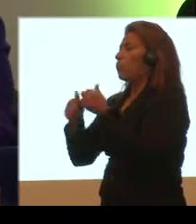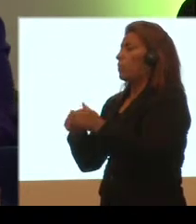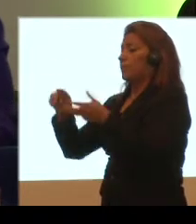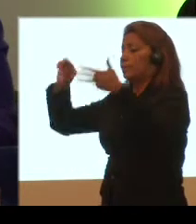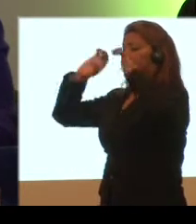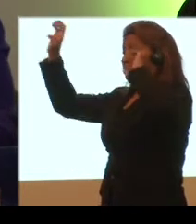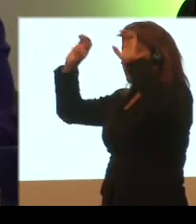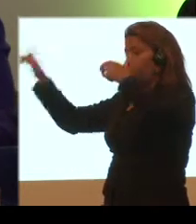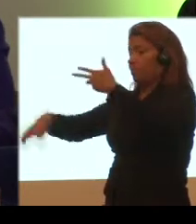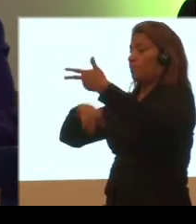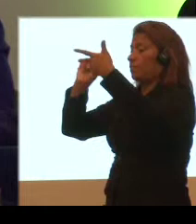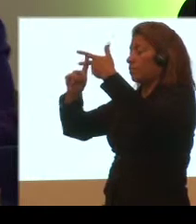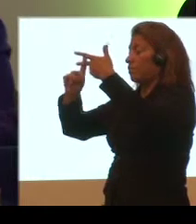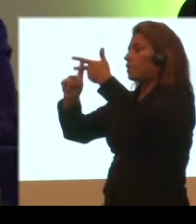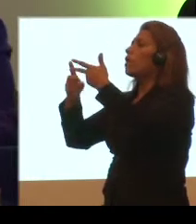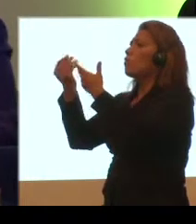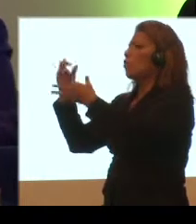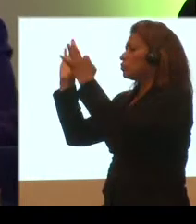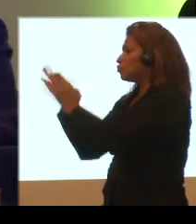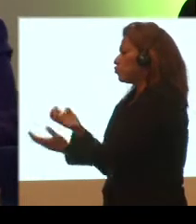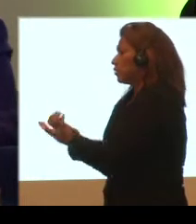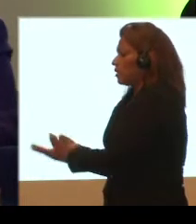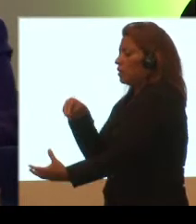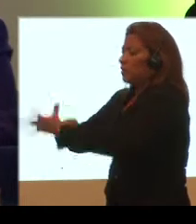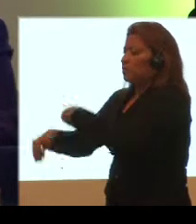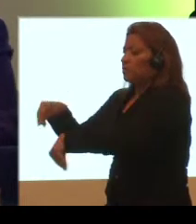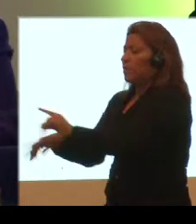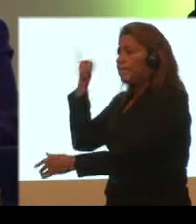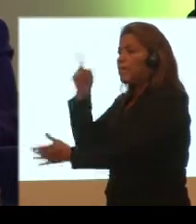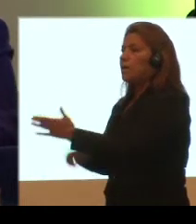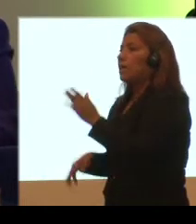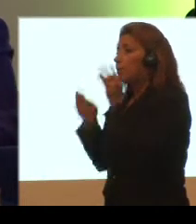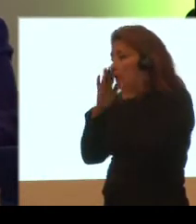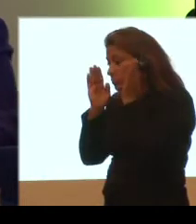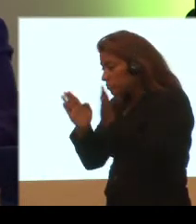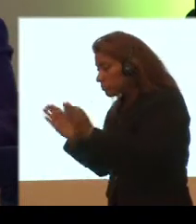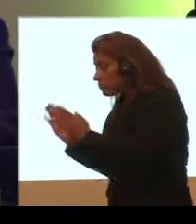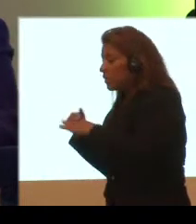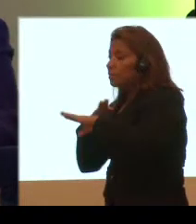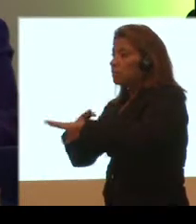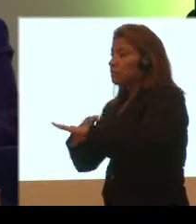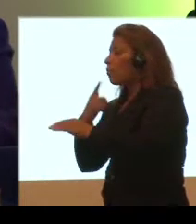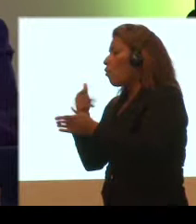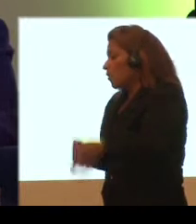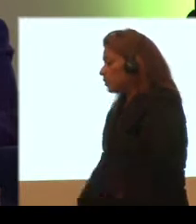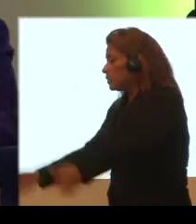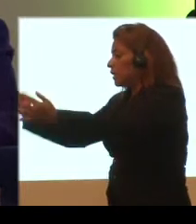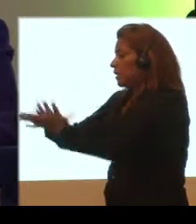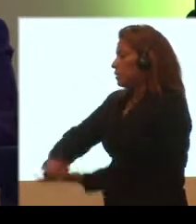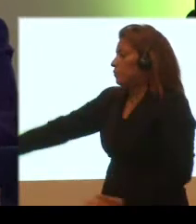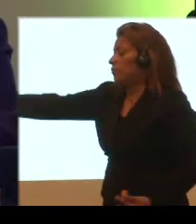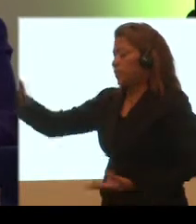3 se han realizado importantes inversiones para reducir los factores subyacentes del riesgo, mejoras en vías, infraestructura